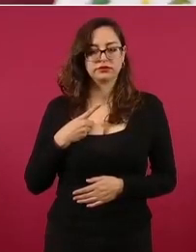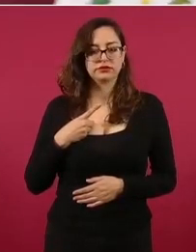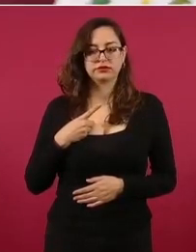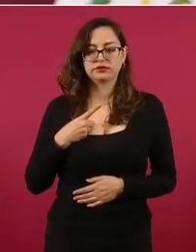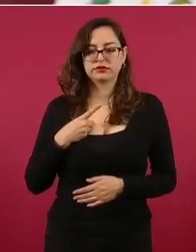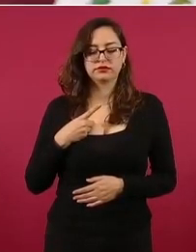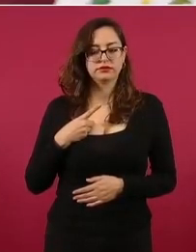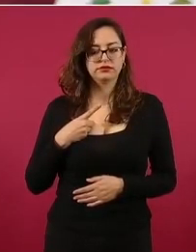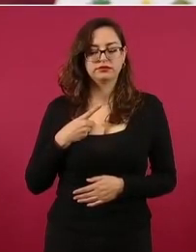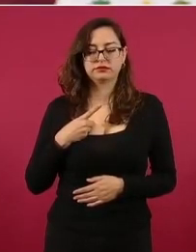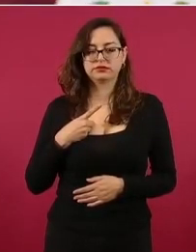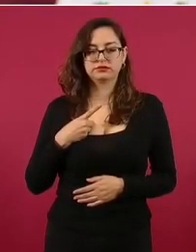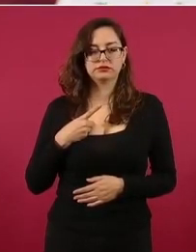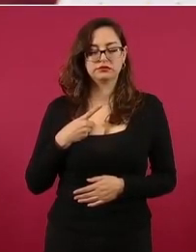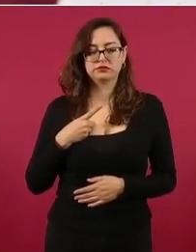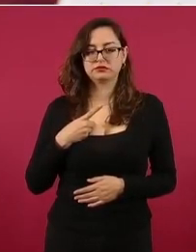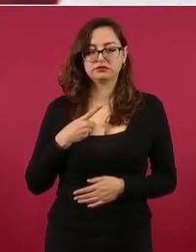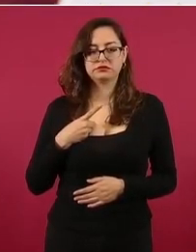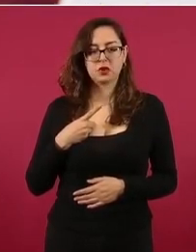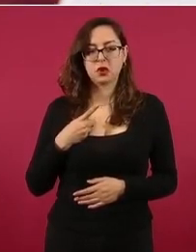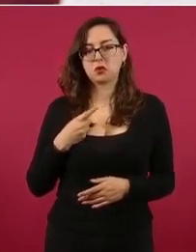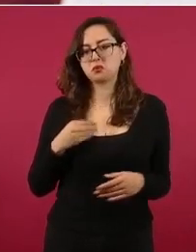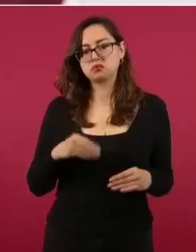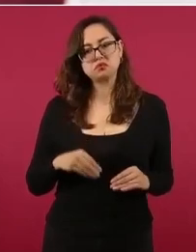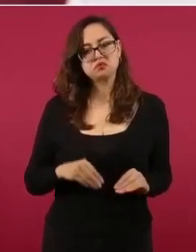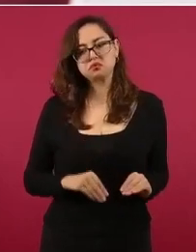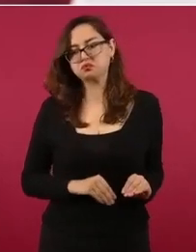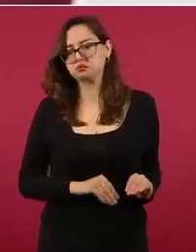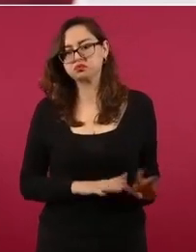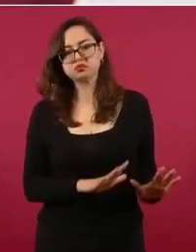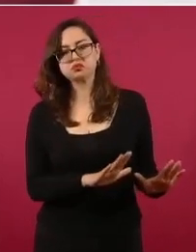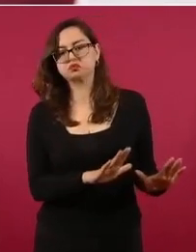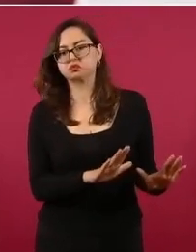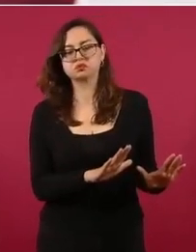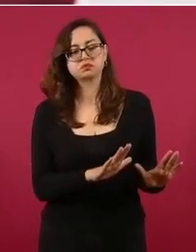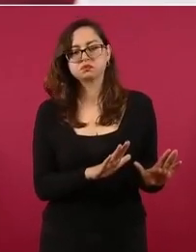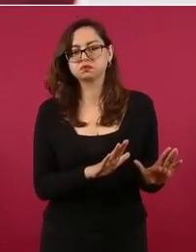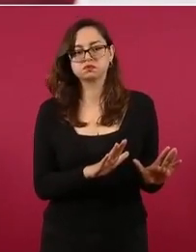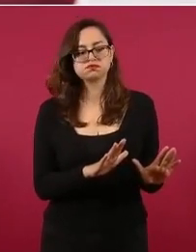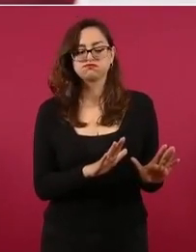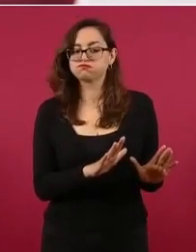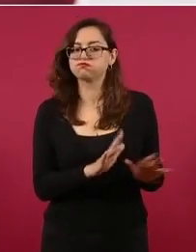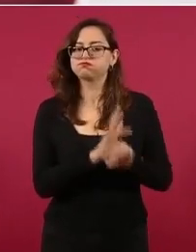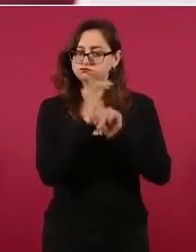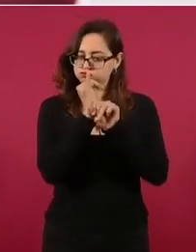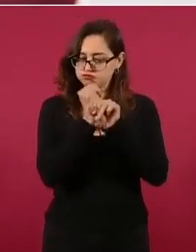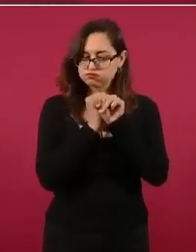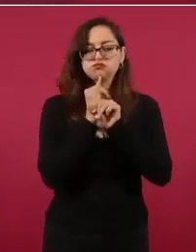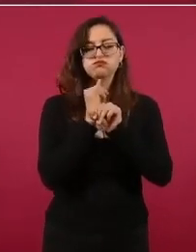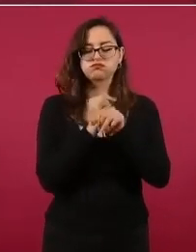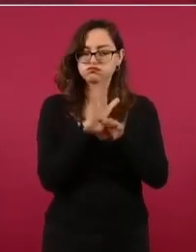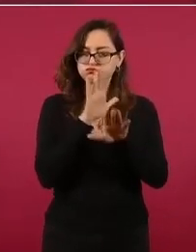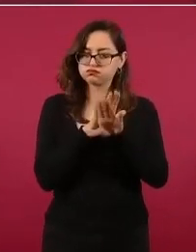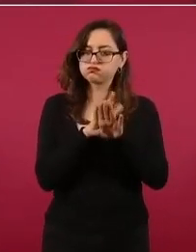sin una investigación de fondo